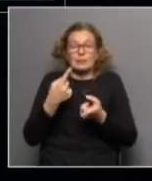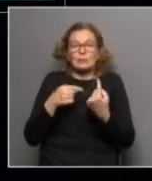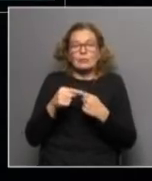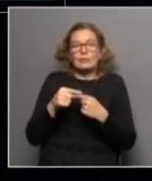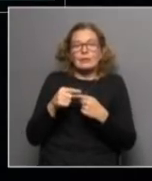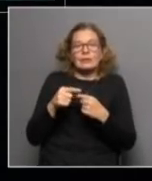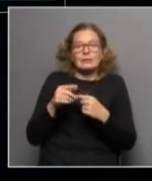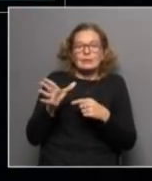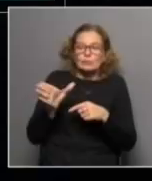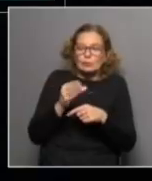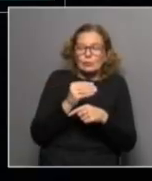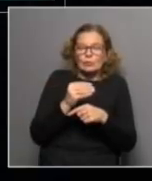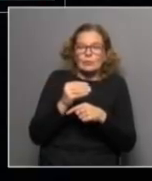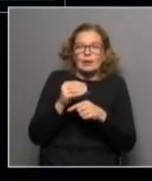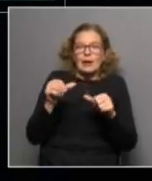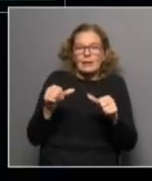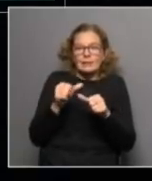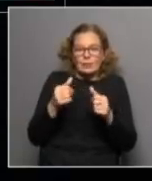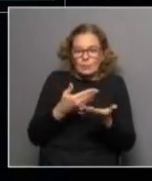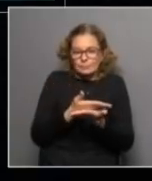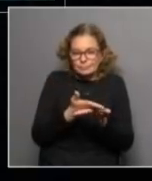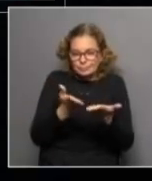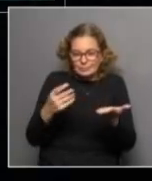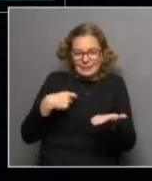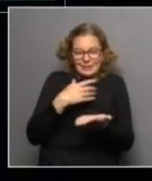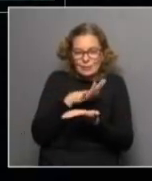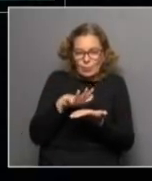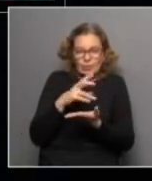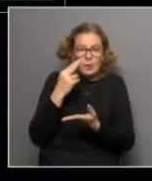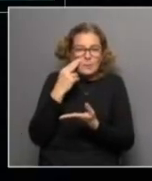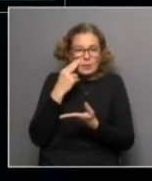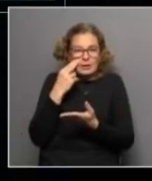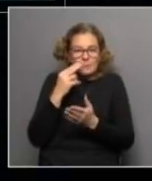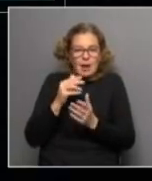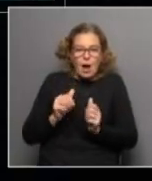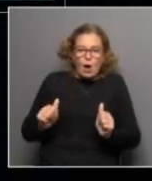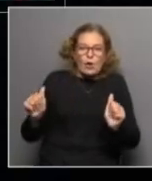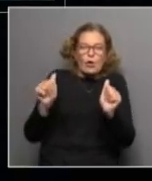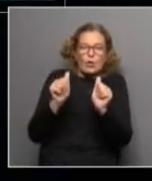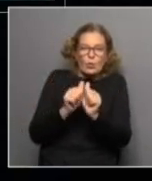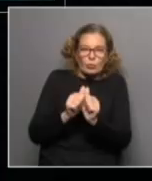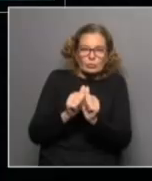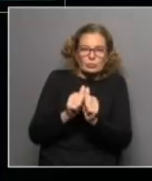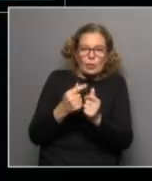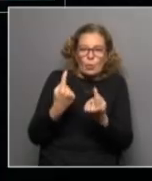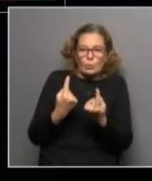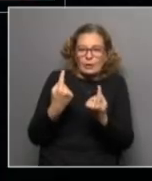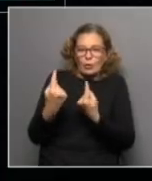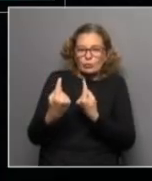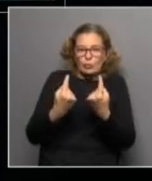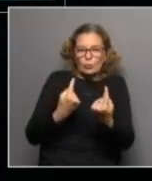hace como a ese repertorio de situaciones y problemas que conjugan y que se reloatrimentan uno entre ellas